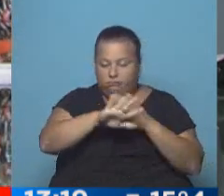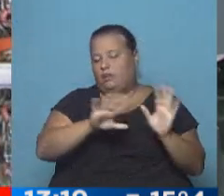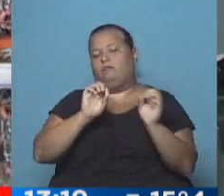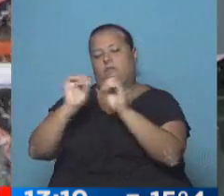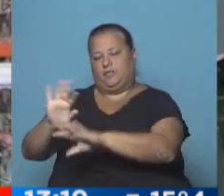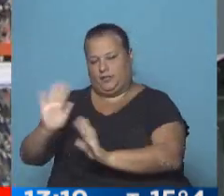en esa vida.